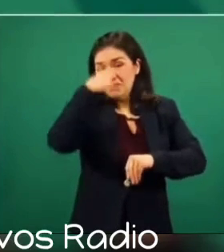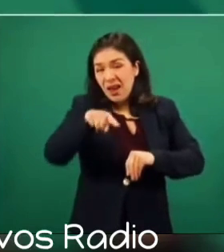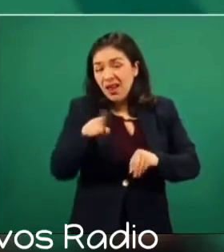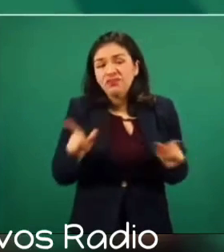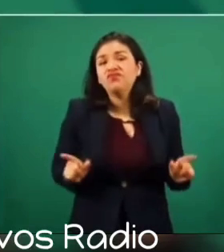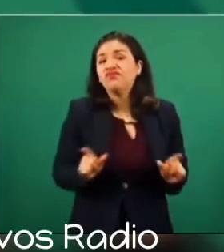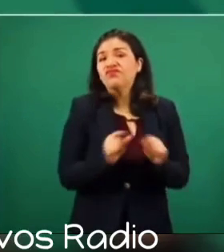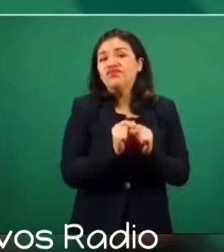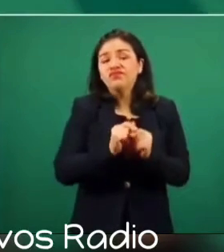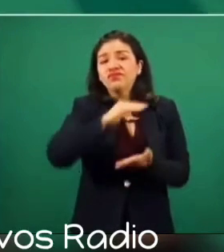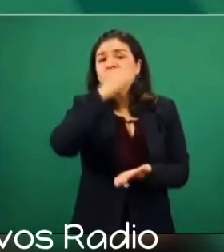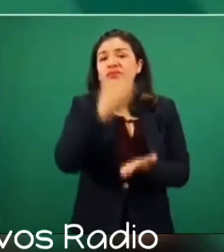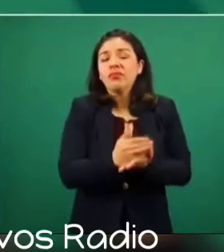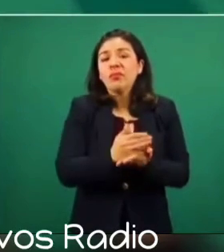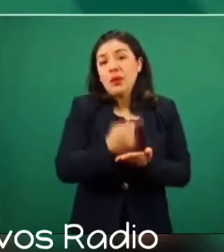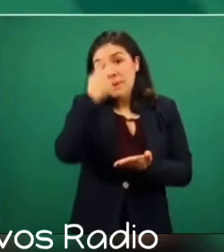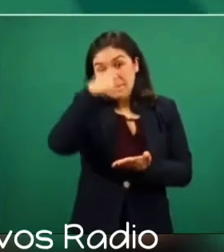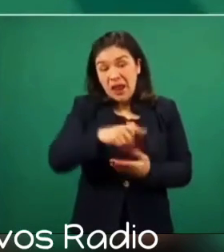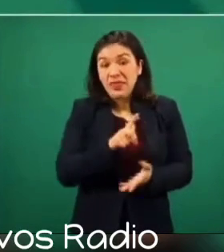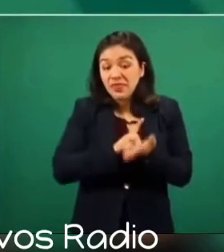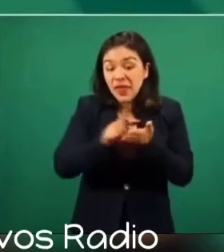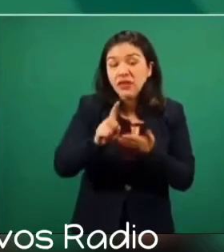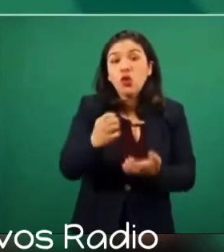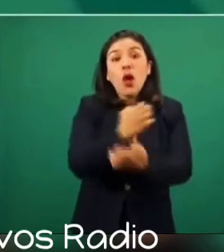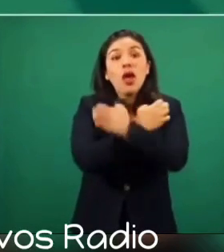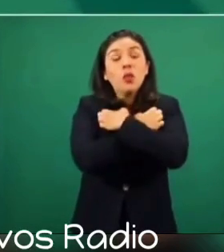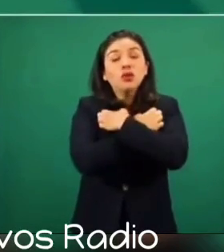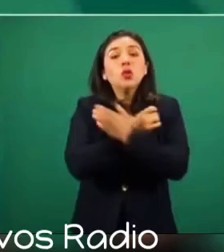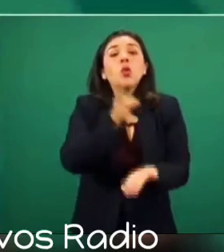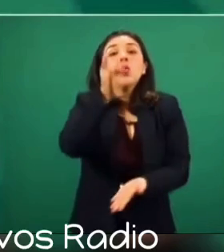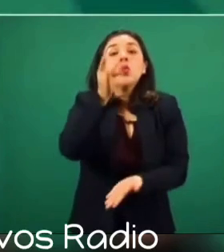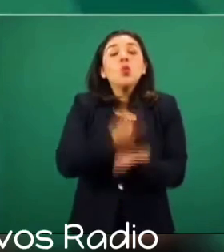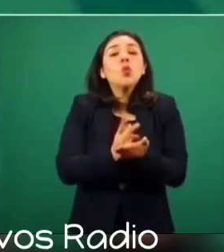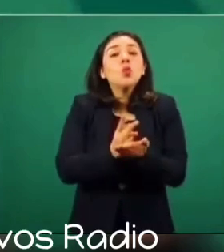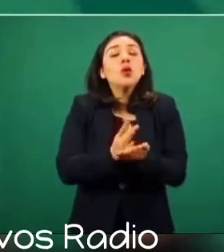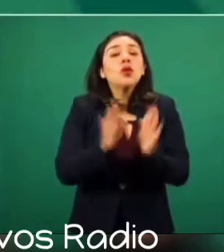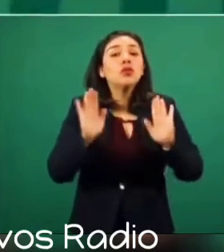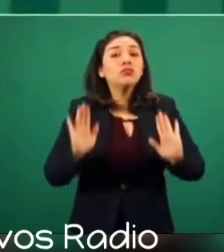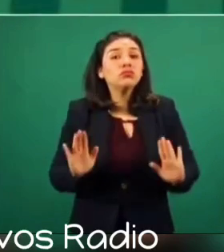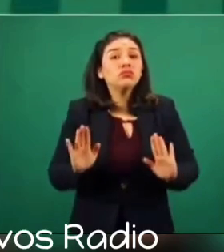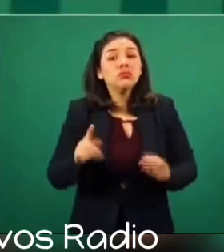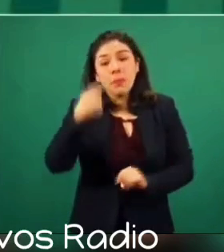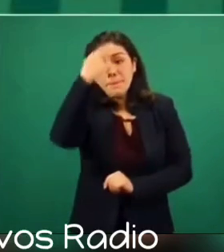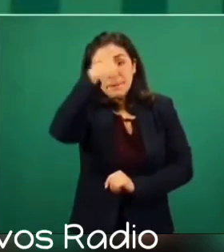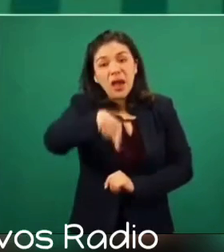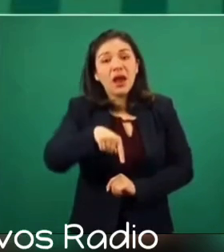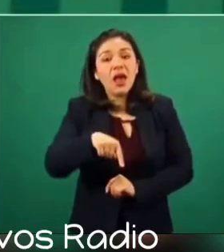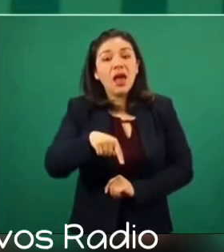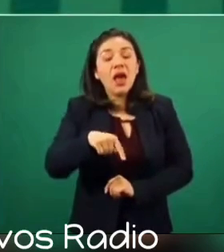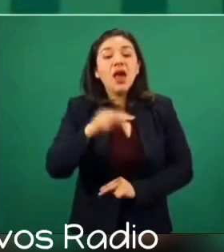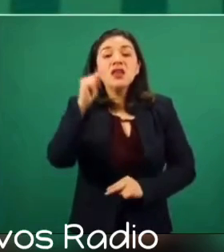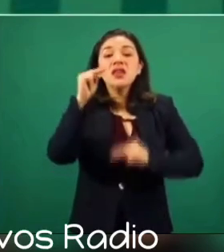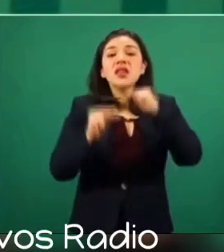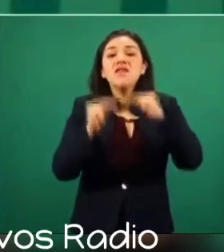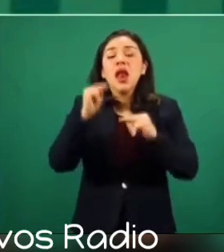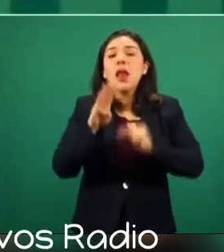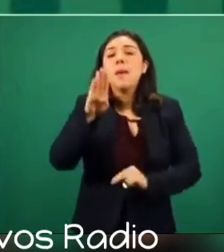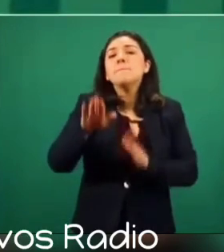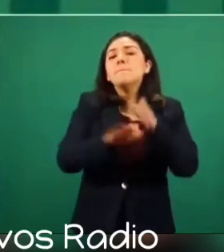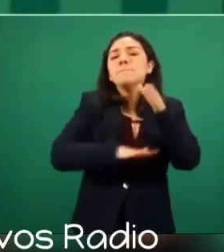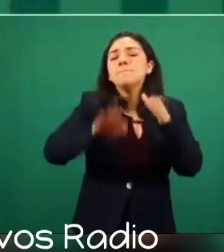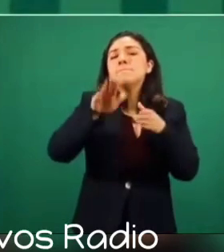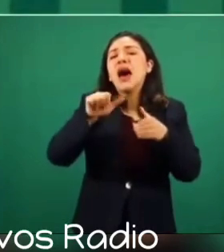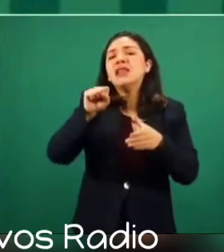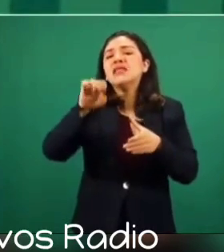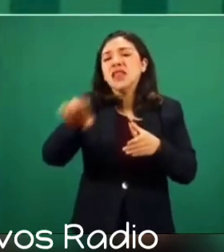el derecho a la educación sólo al nivel básico,